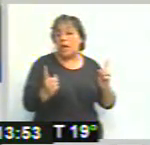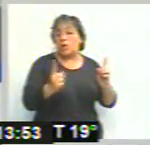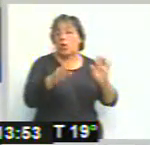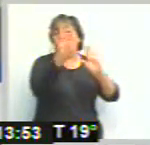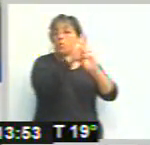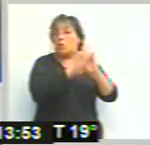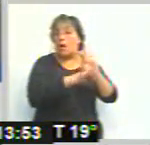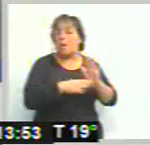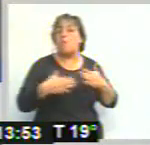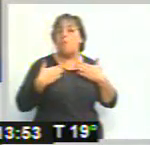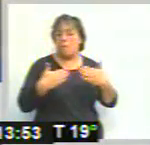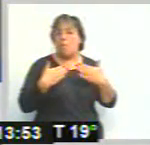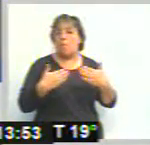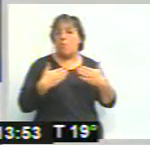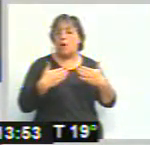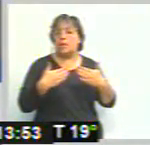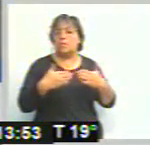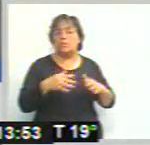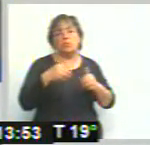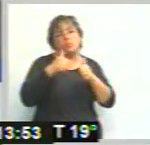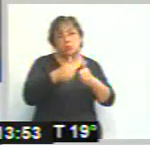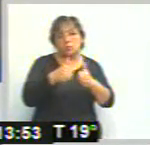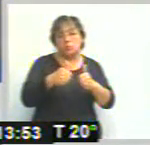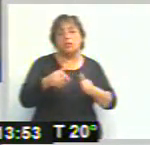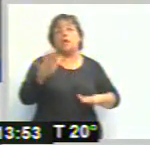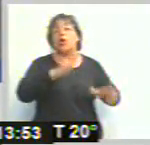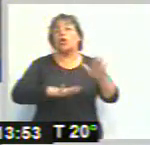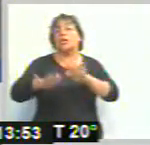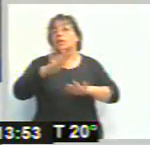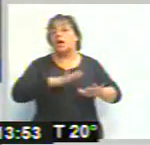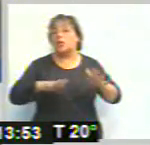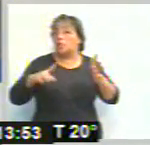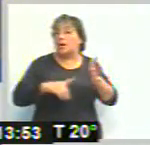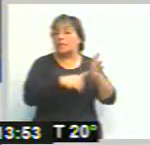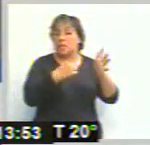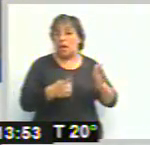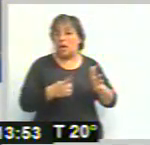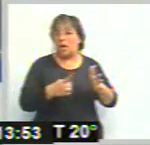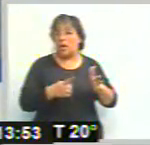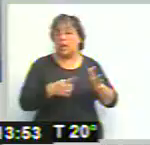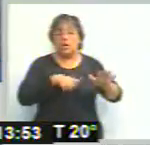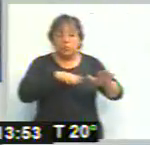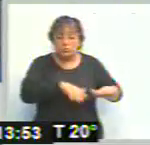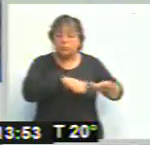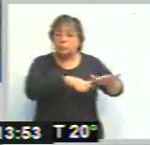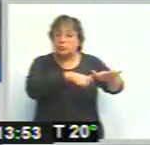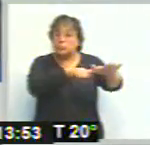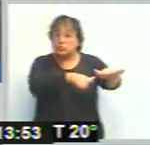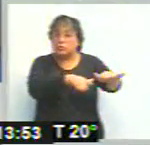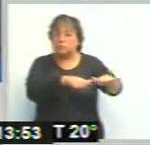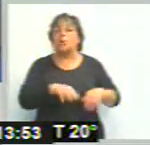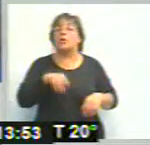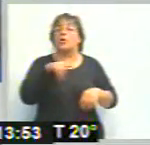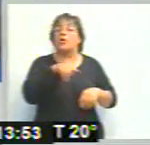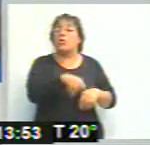van dando resultados y van, por cierto, ordenando nuestra ciudad con los habitamentos que